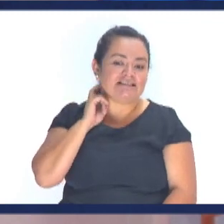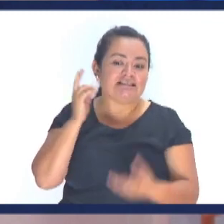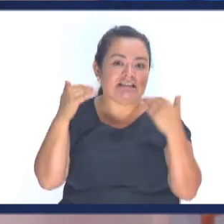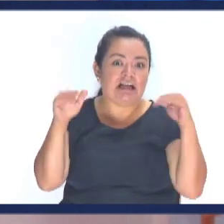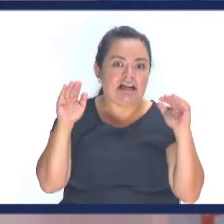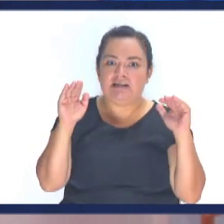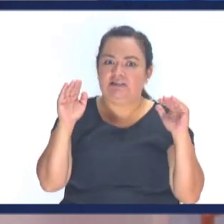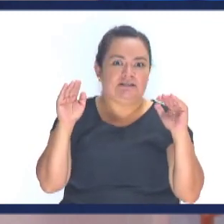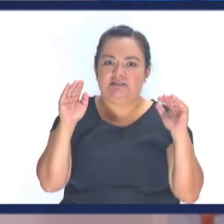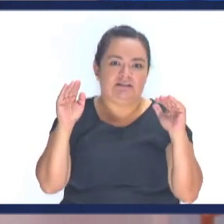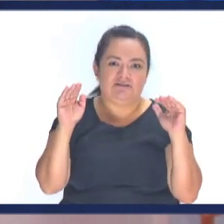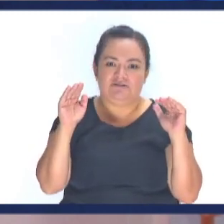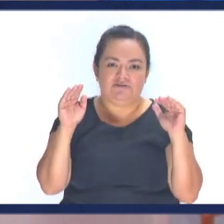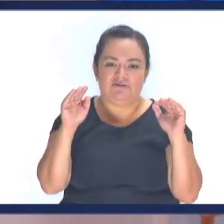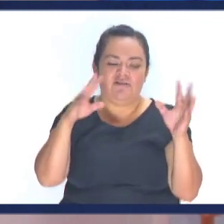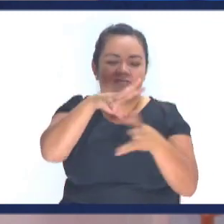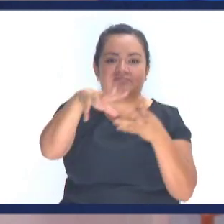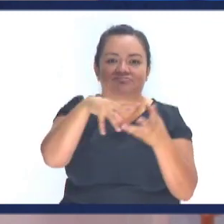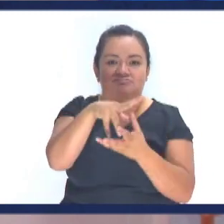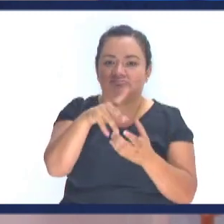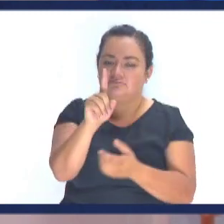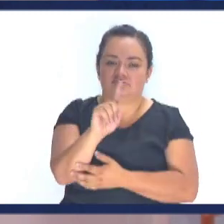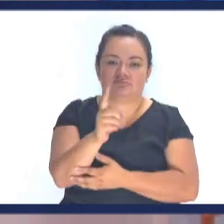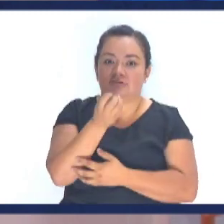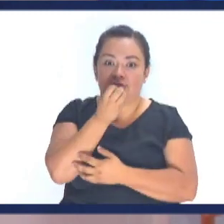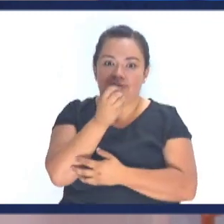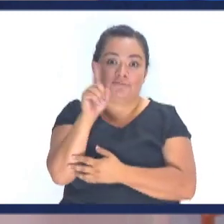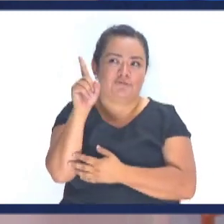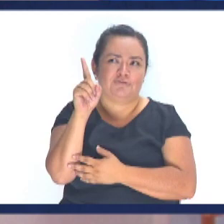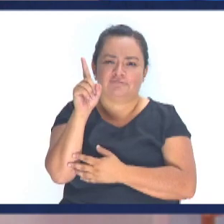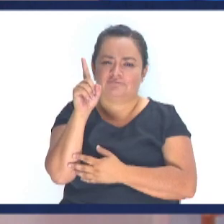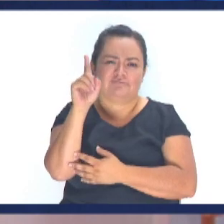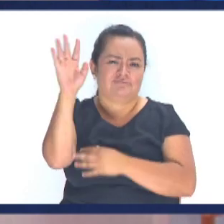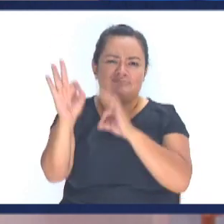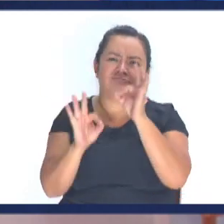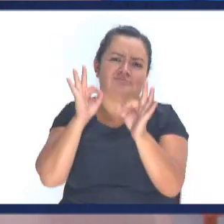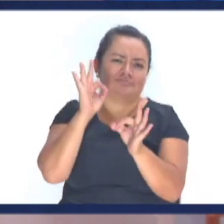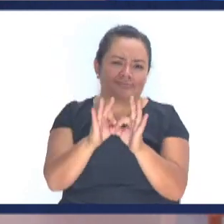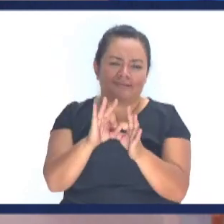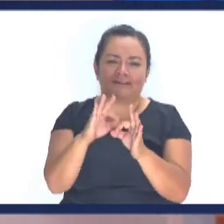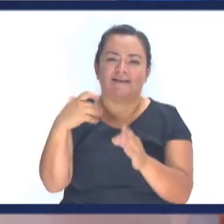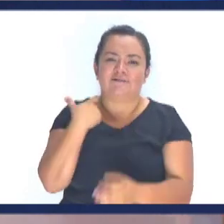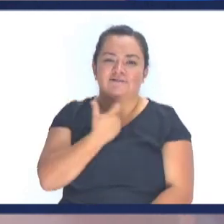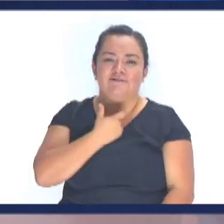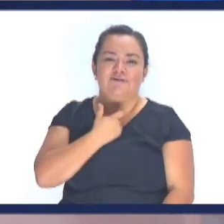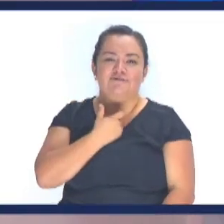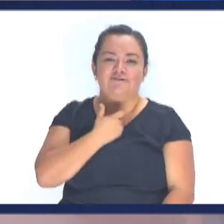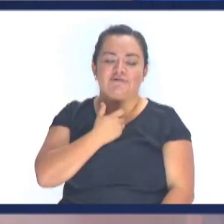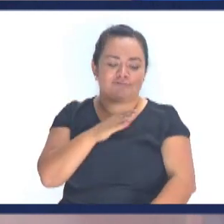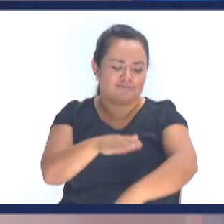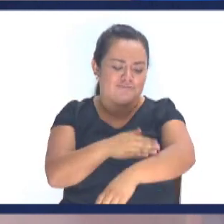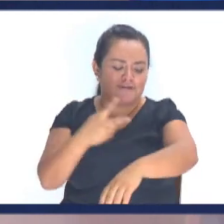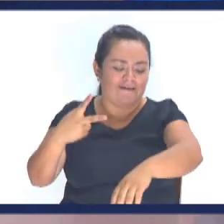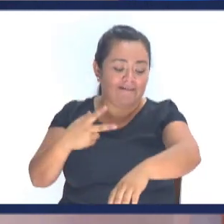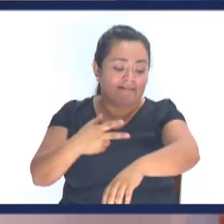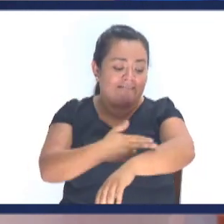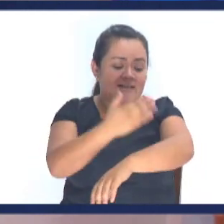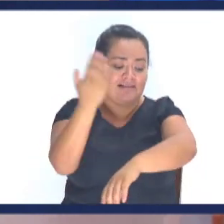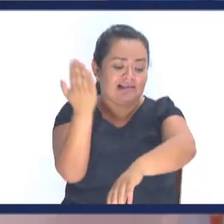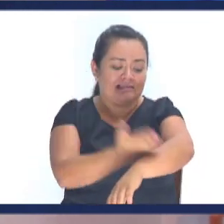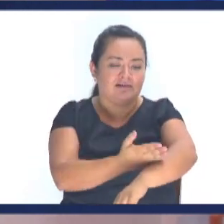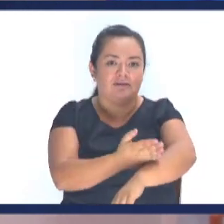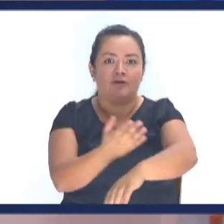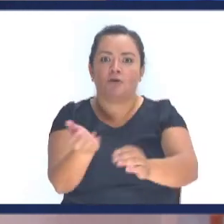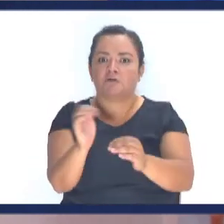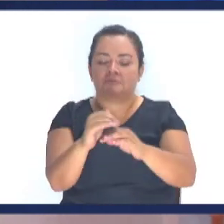Dios no anda experimentando Con bacterias Dios es tan perfecto Que cuando nosotros Cortamos nuestra piel Ella sola se